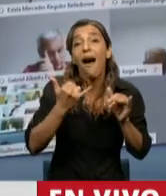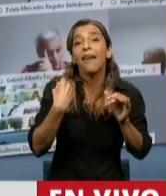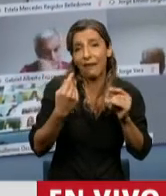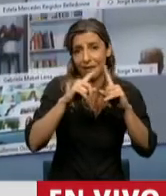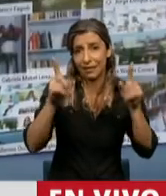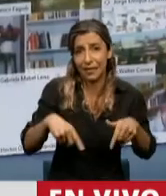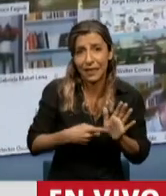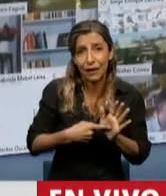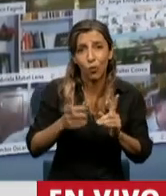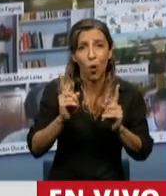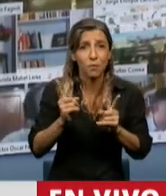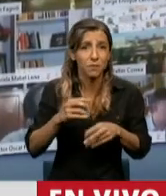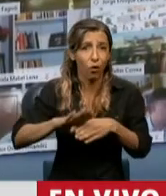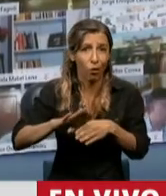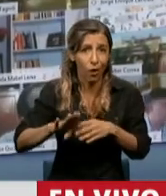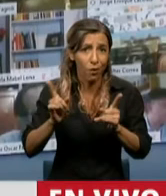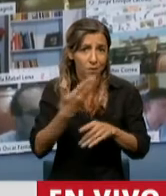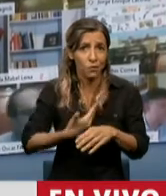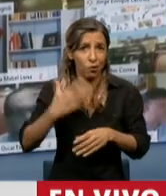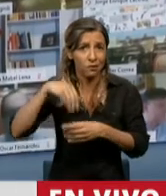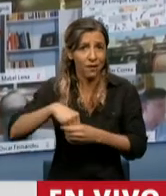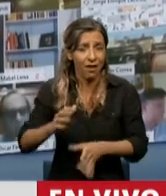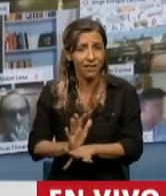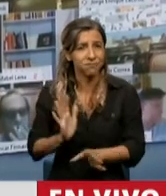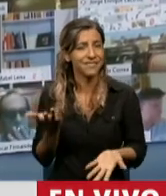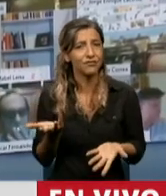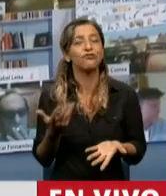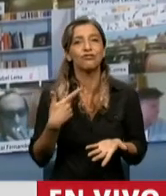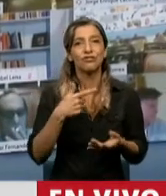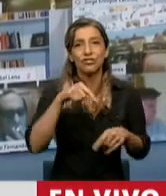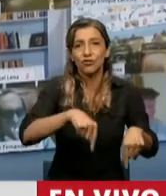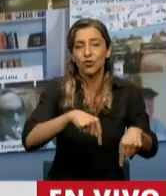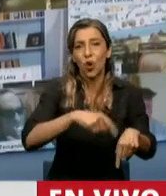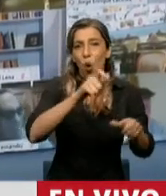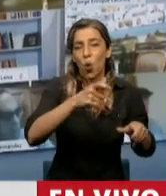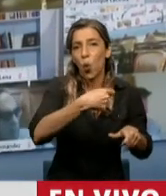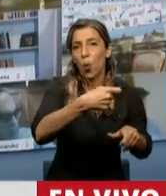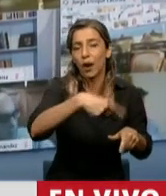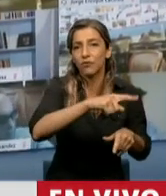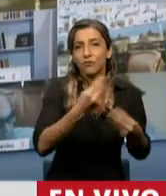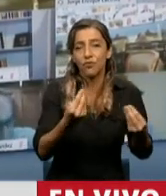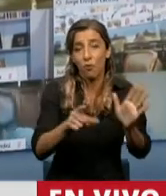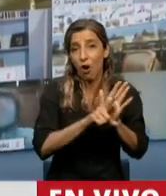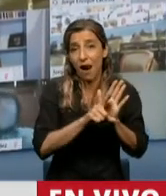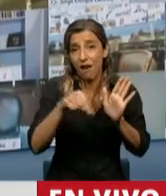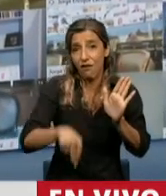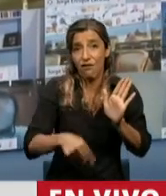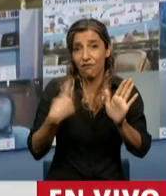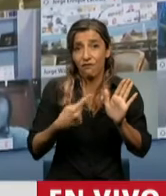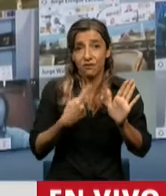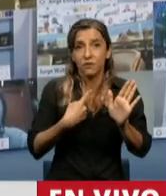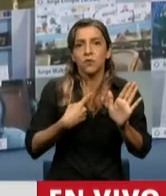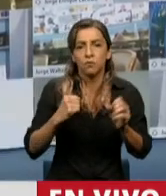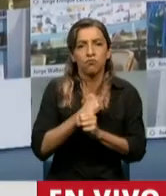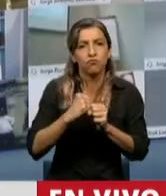propio Estado. Entonces, esta es la verdad de la realidad de lo que estamos tratando. Entonces, lo que hace esta ley, cuando dice que de